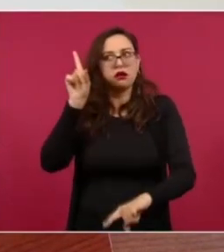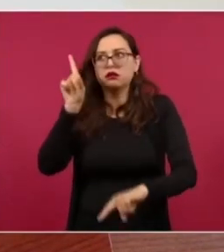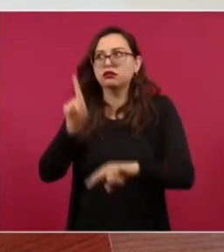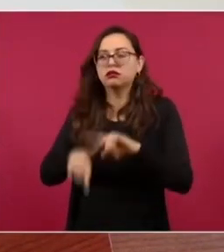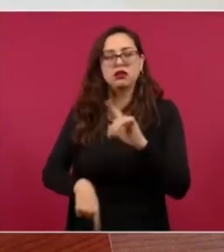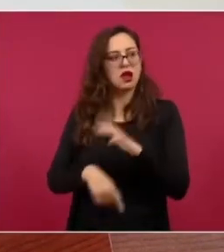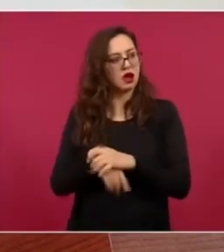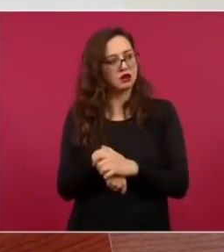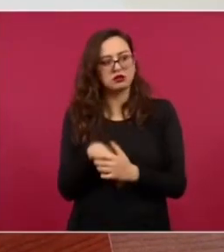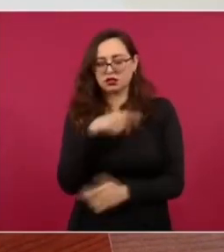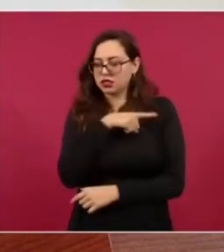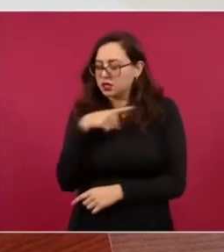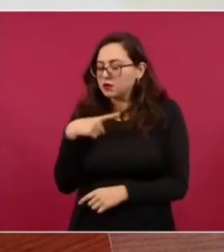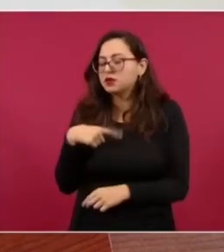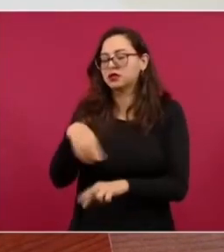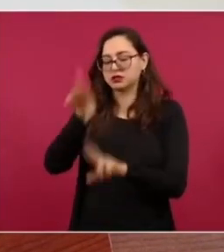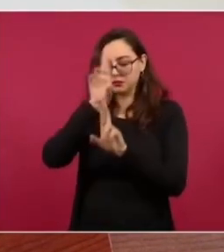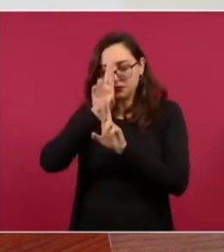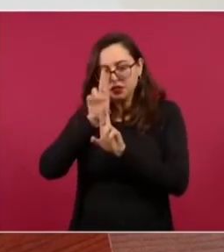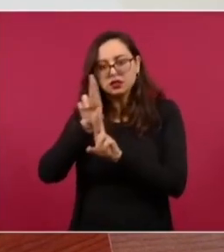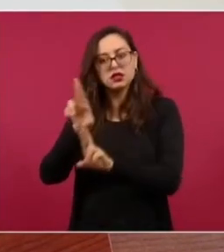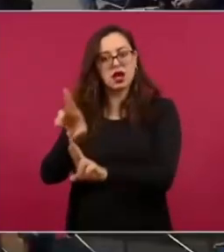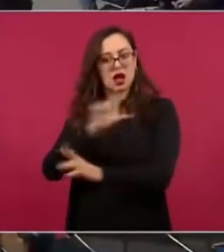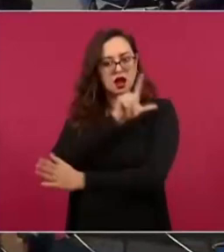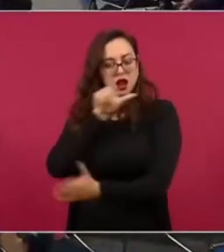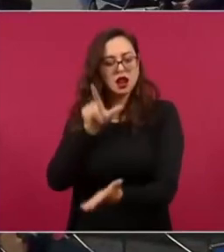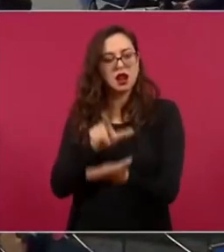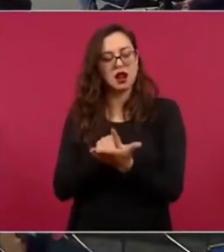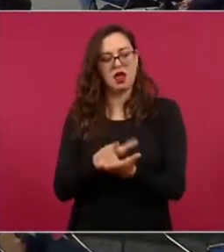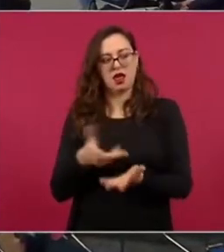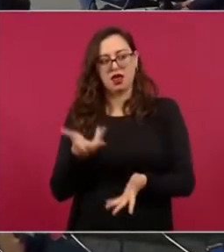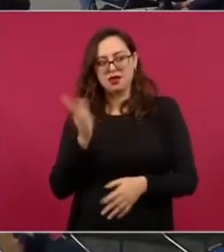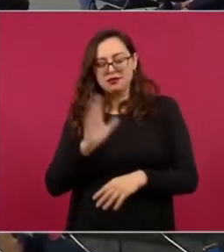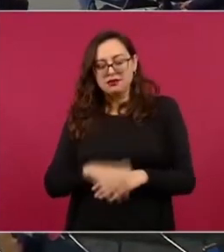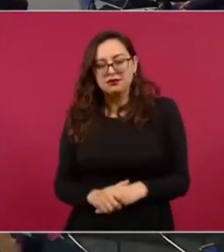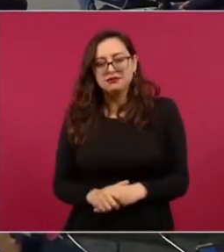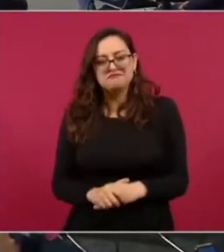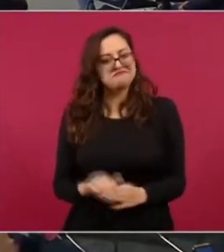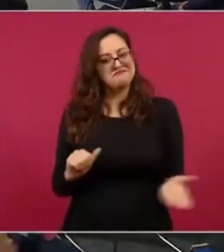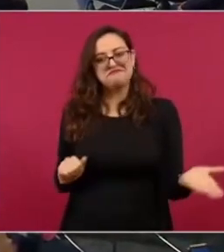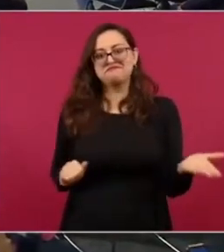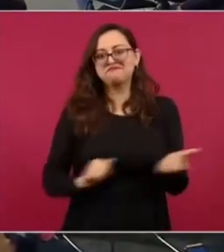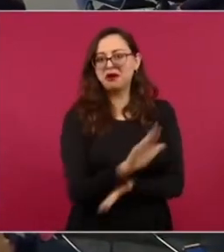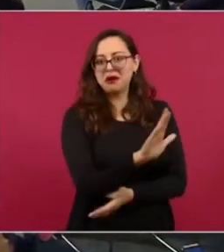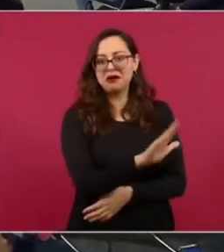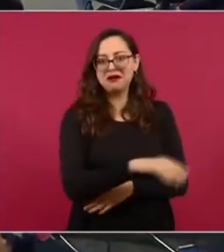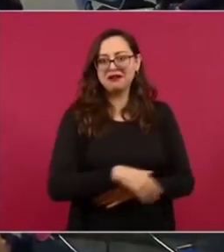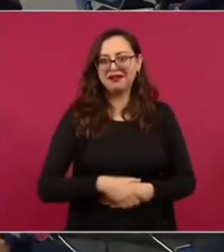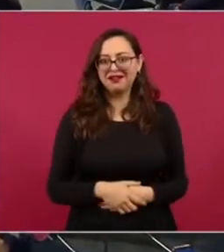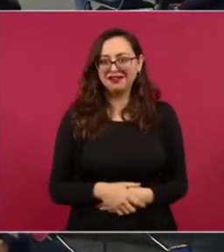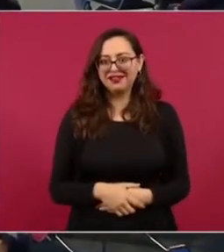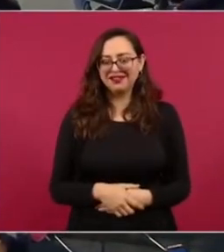para destituirlo entonces habló aquí a la oficina